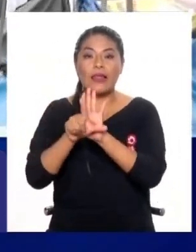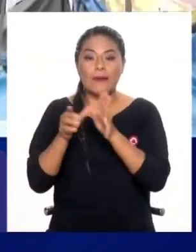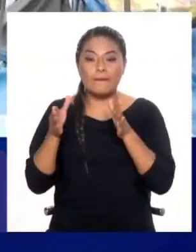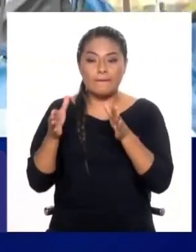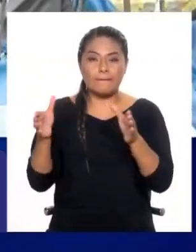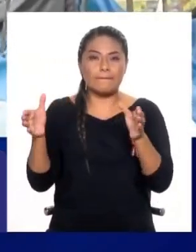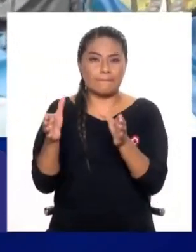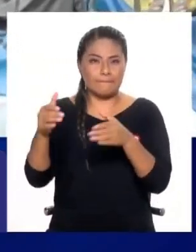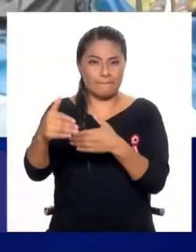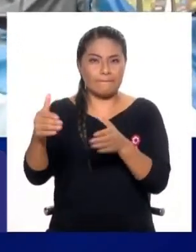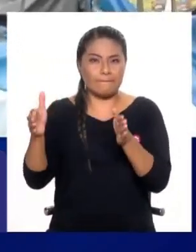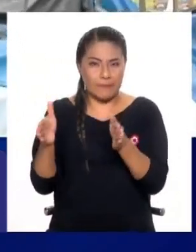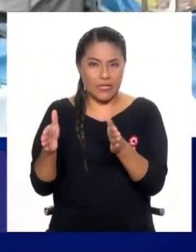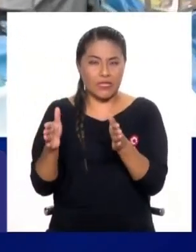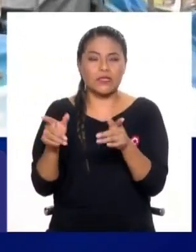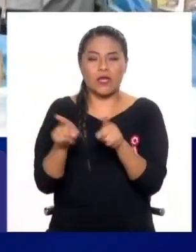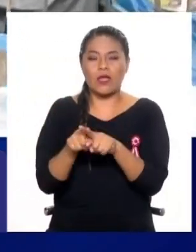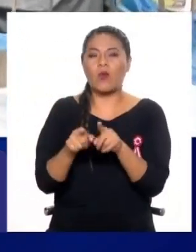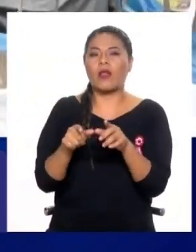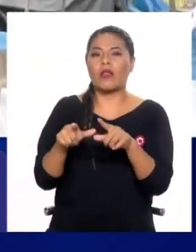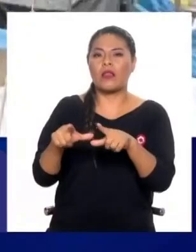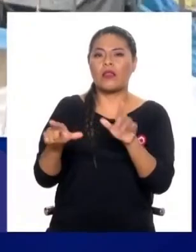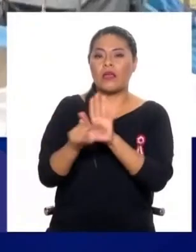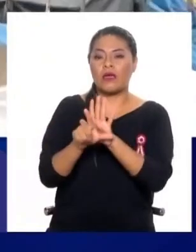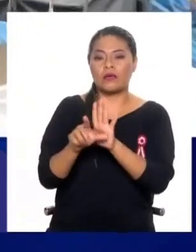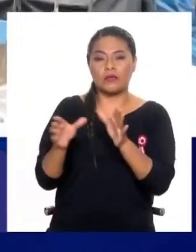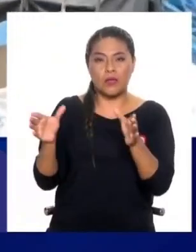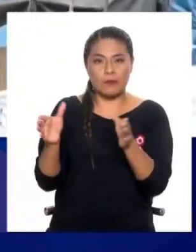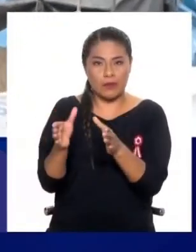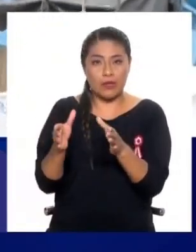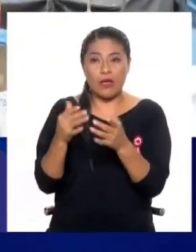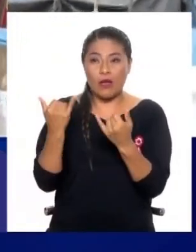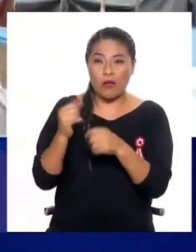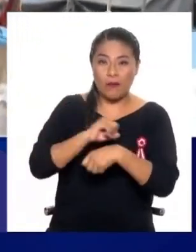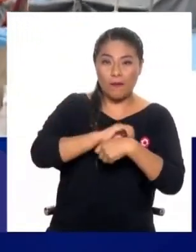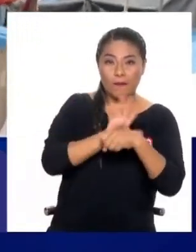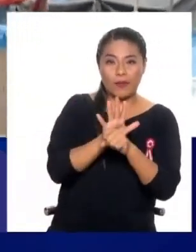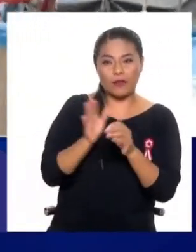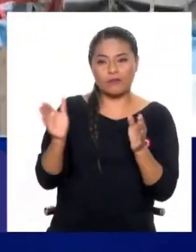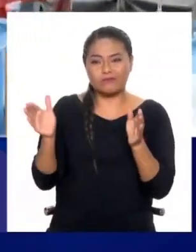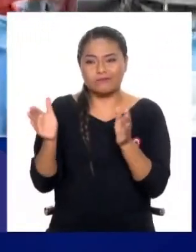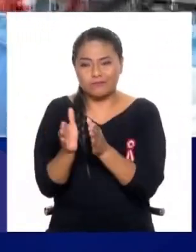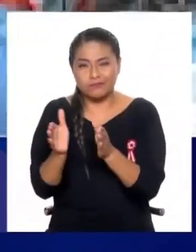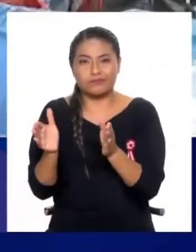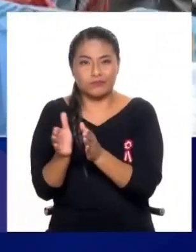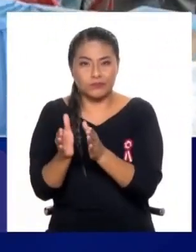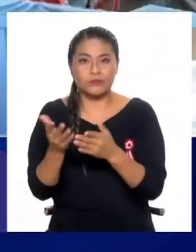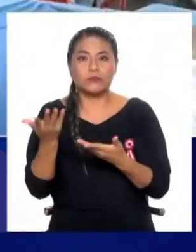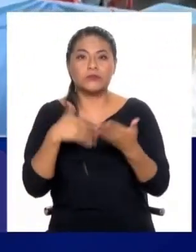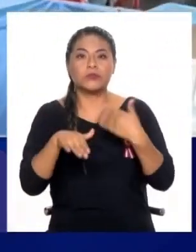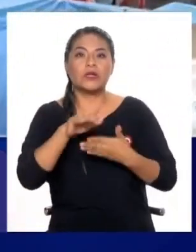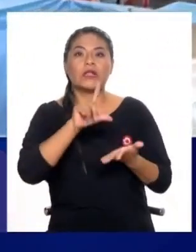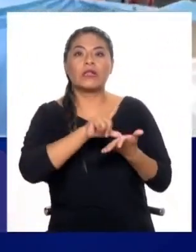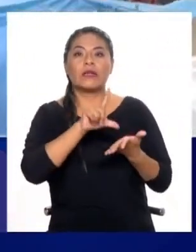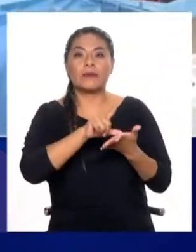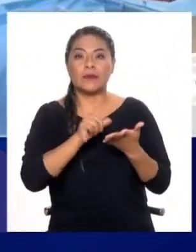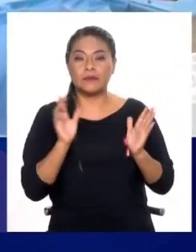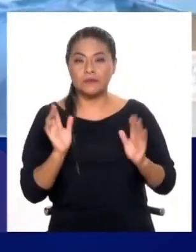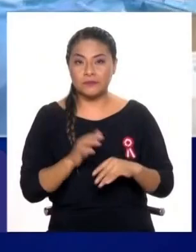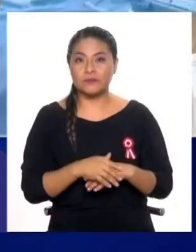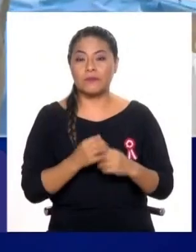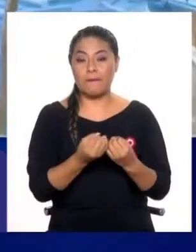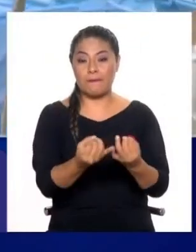es muy chiquito. Y después de la pandemia se ha reducido más todavía. Y además está concentrado en ciudades como Lima, que es donde mayor